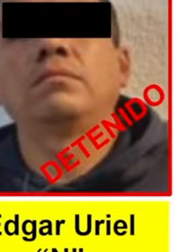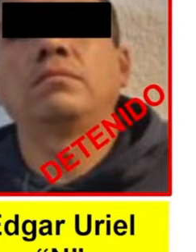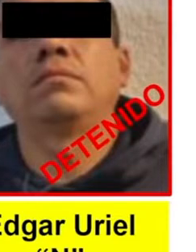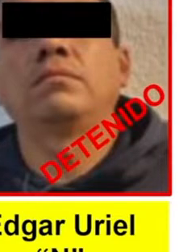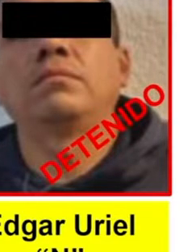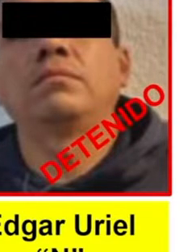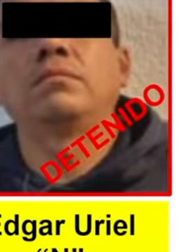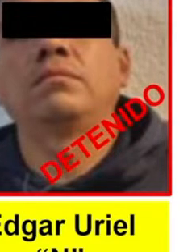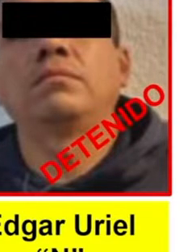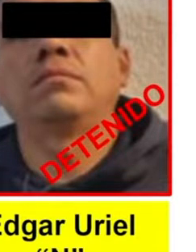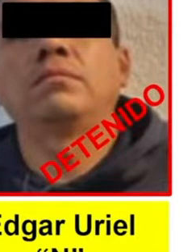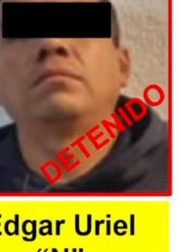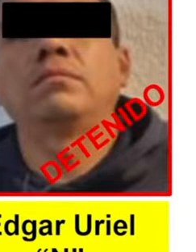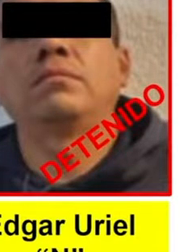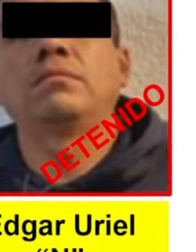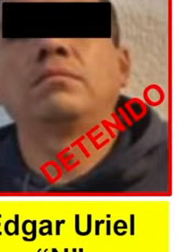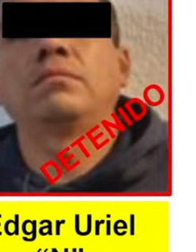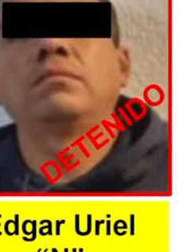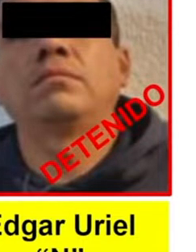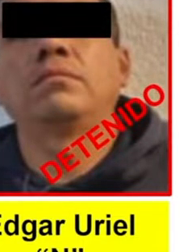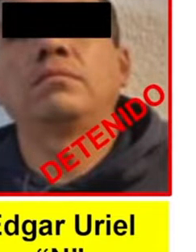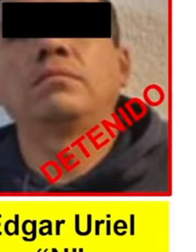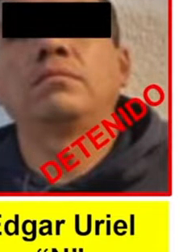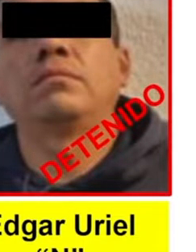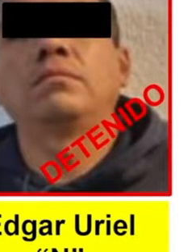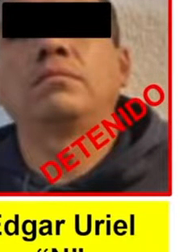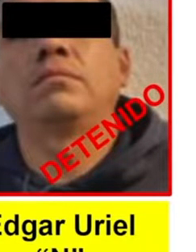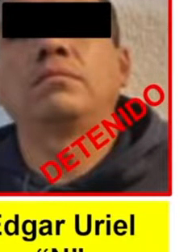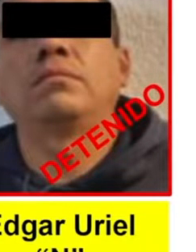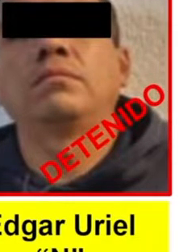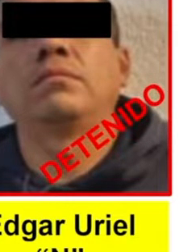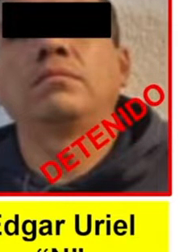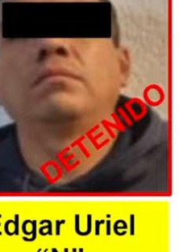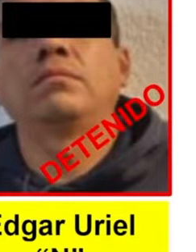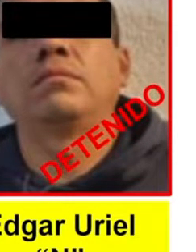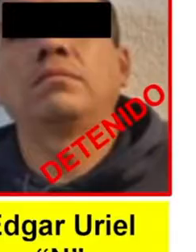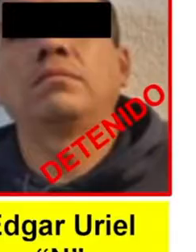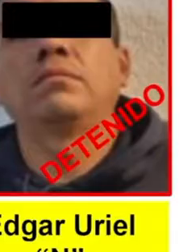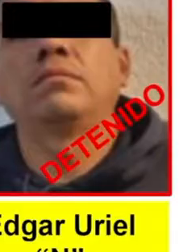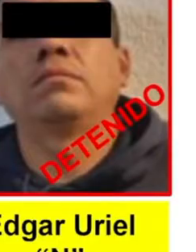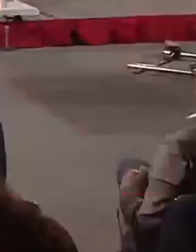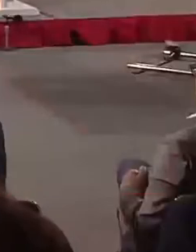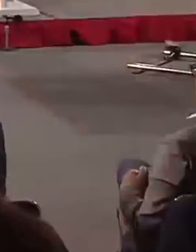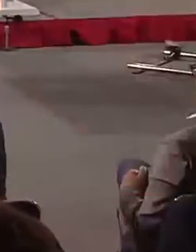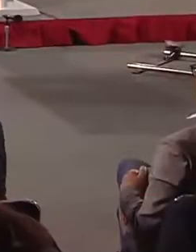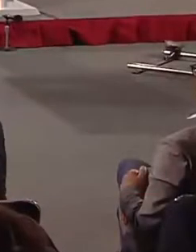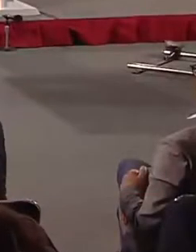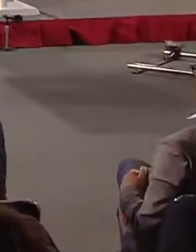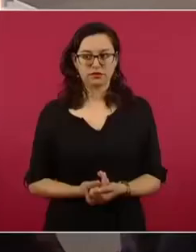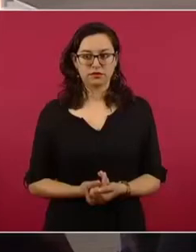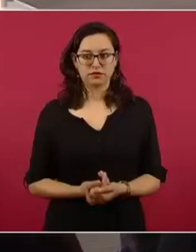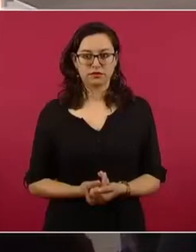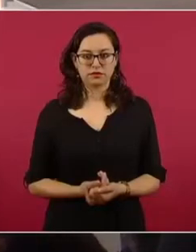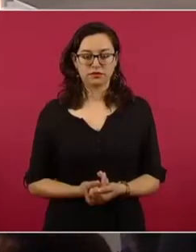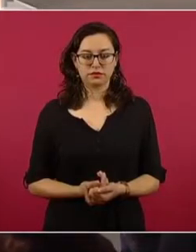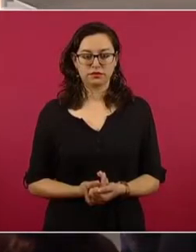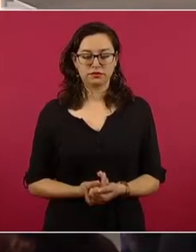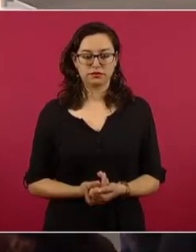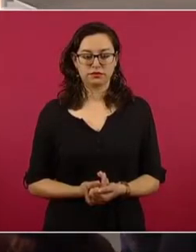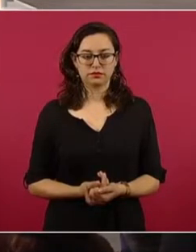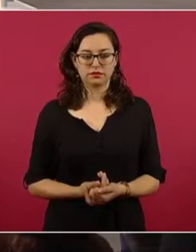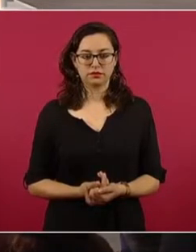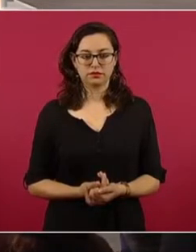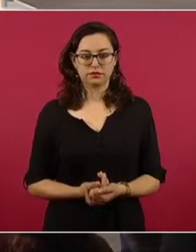principales líderes actuales, tras la detención del Betito y el municipio como decíamos,